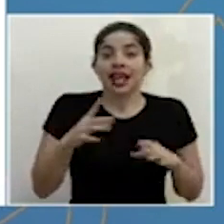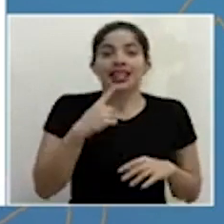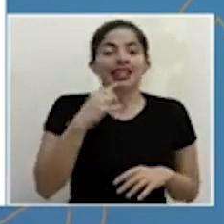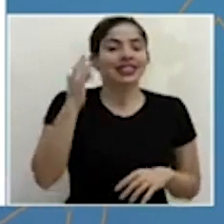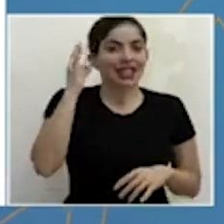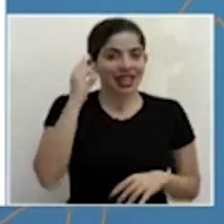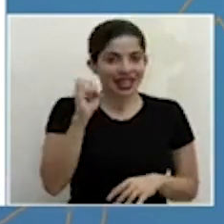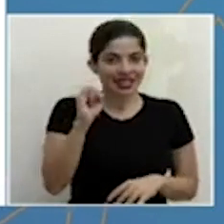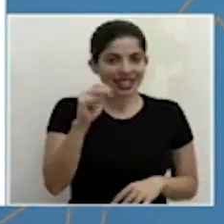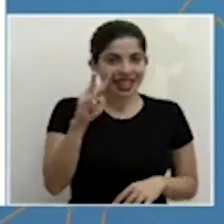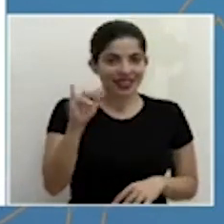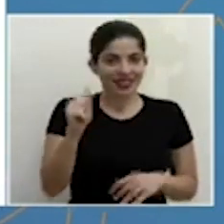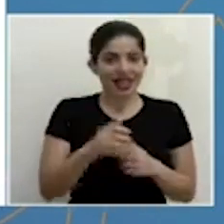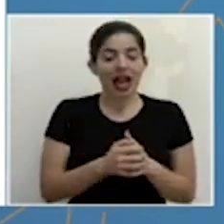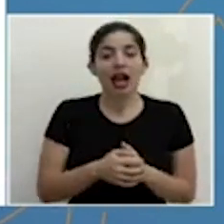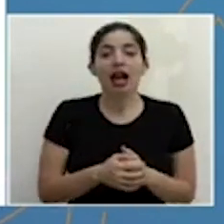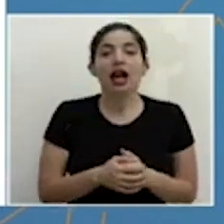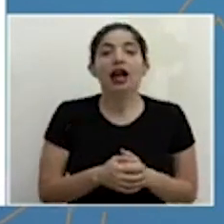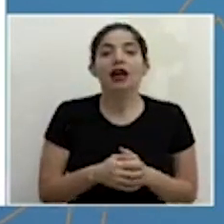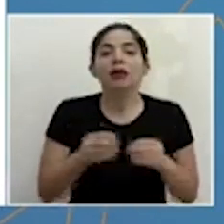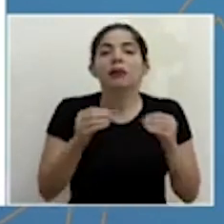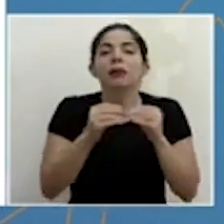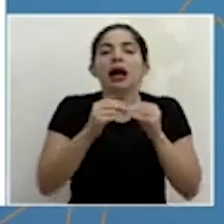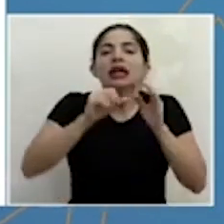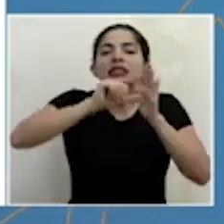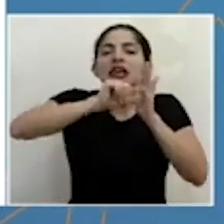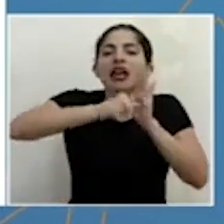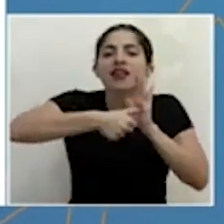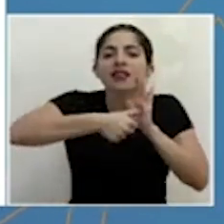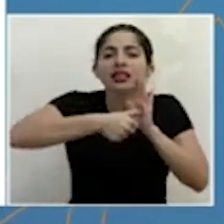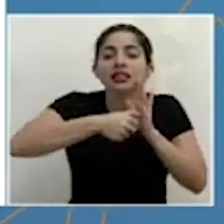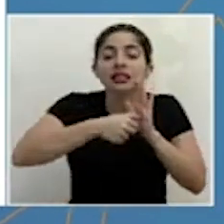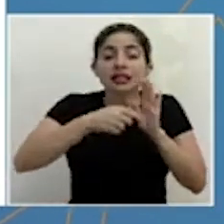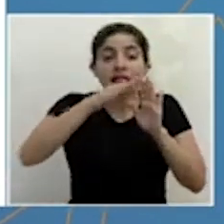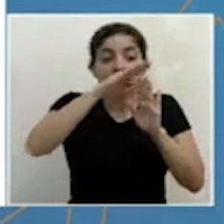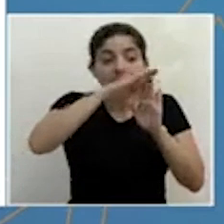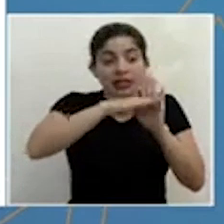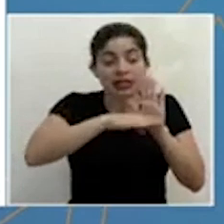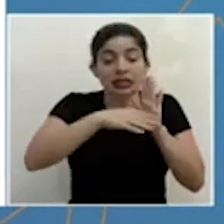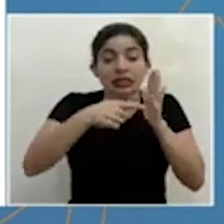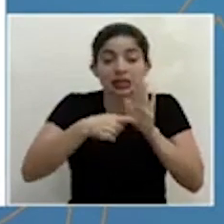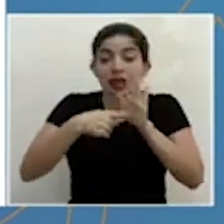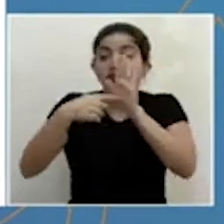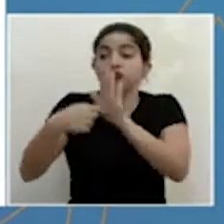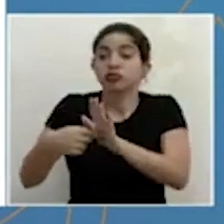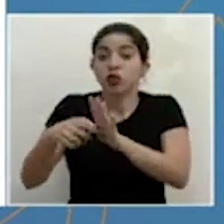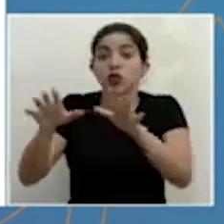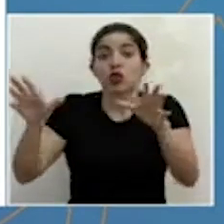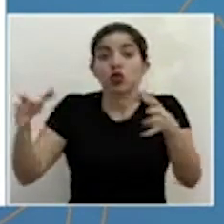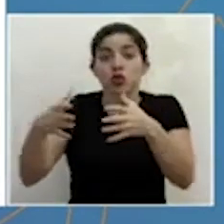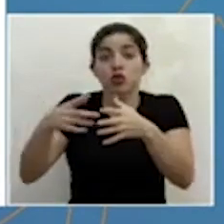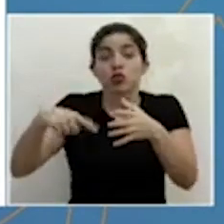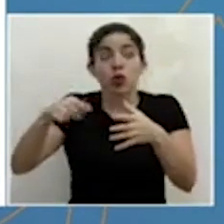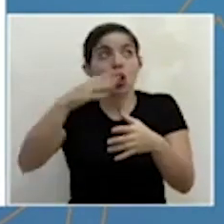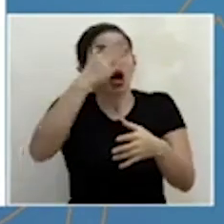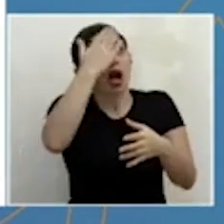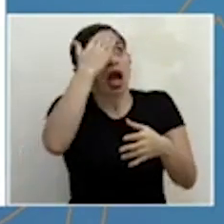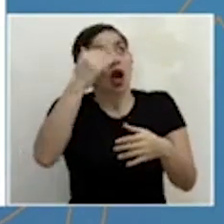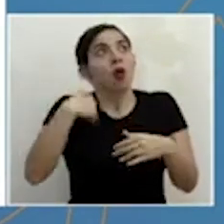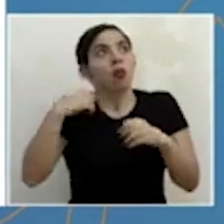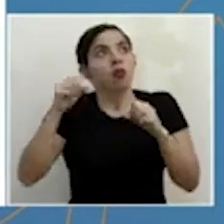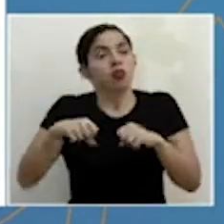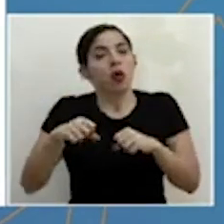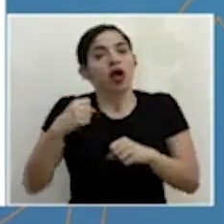señora Silvia en términos del énfasis esa liberación ya del sector para poder retomar sus actividades